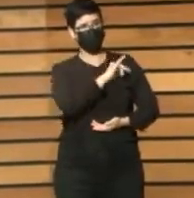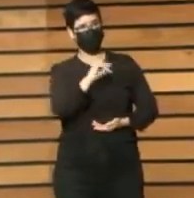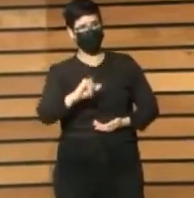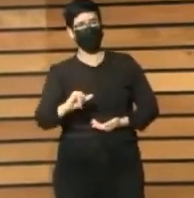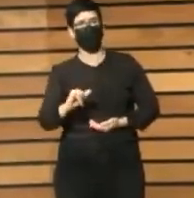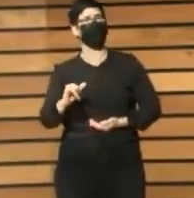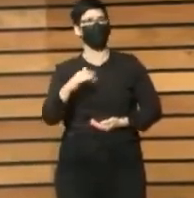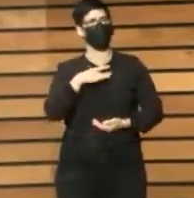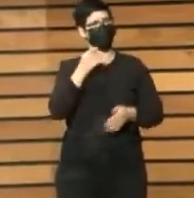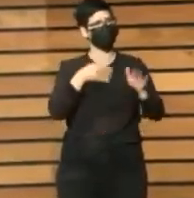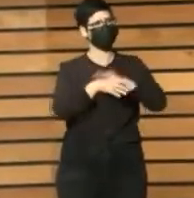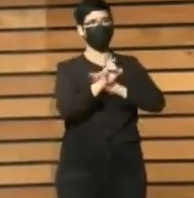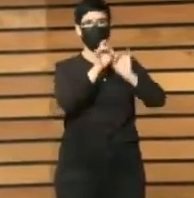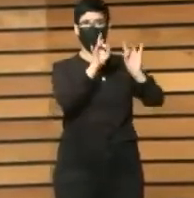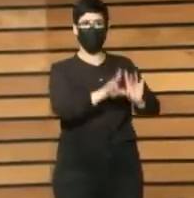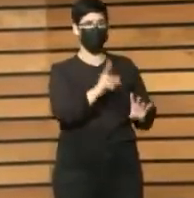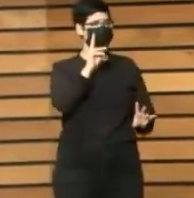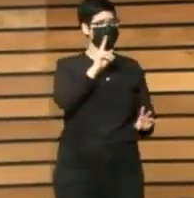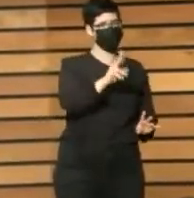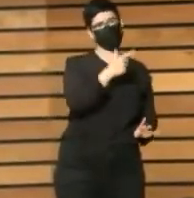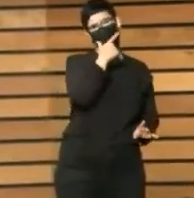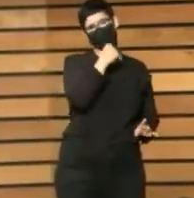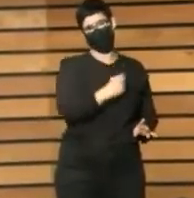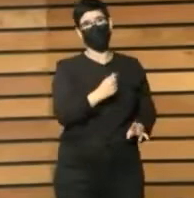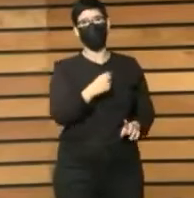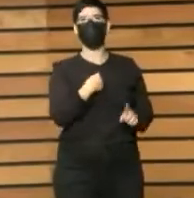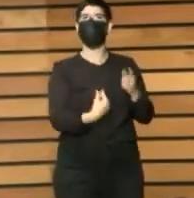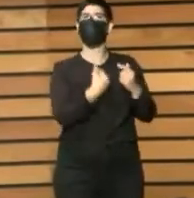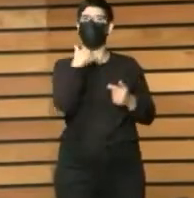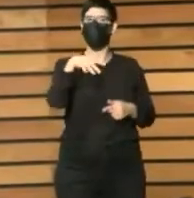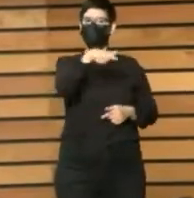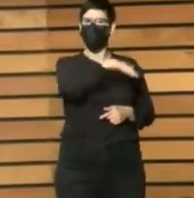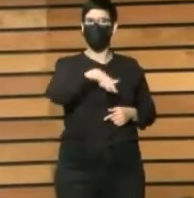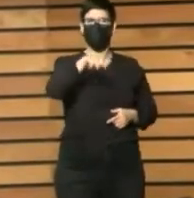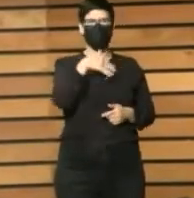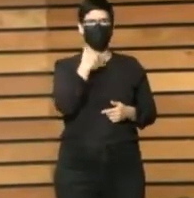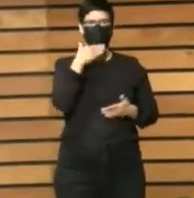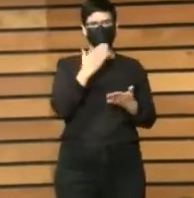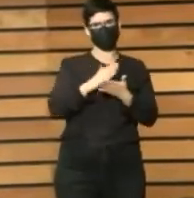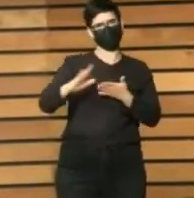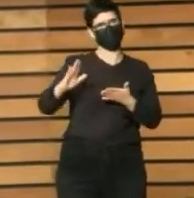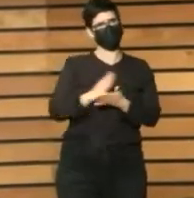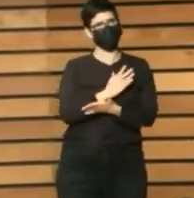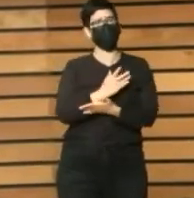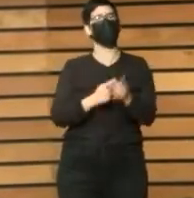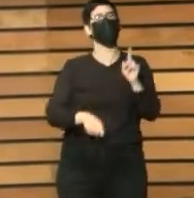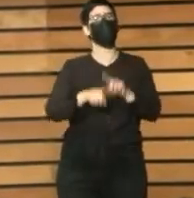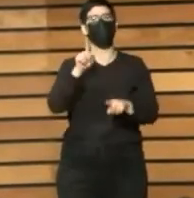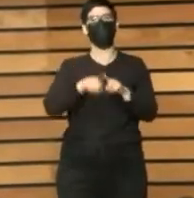no existan diferencias a la hora de ser receptor de todos esos servicios.